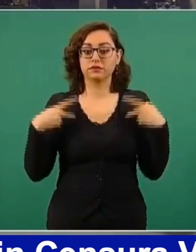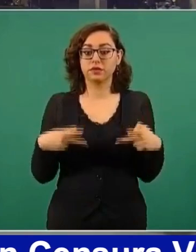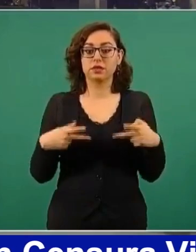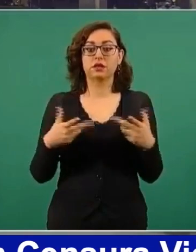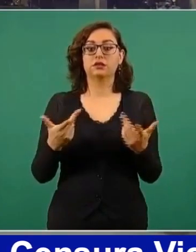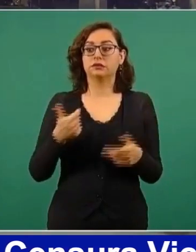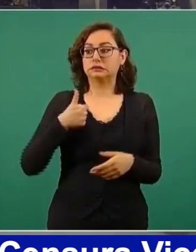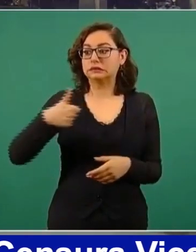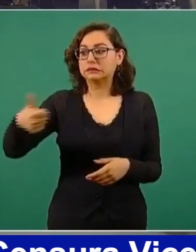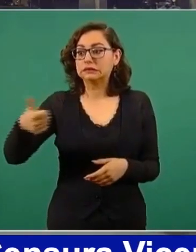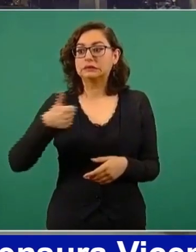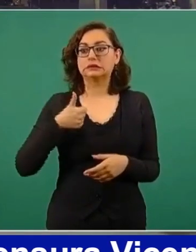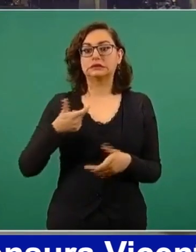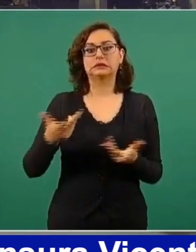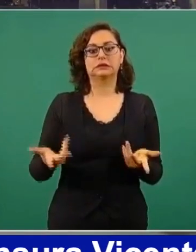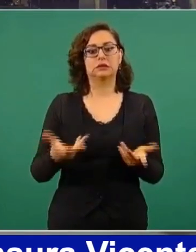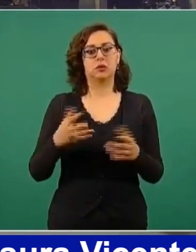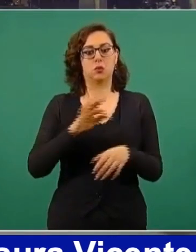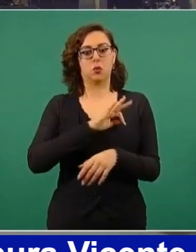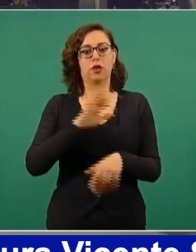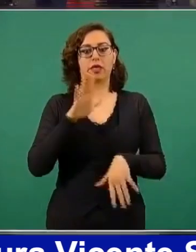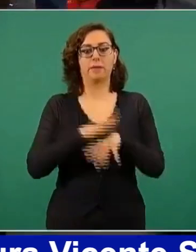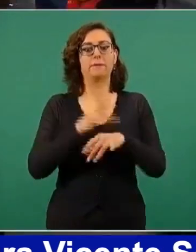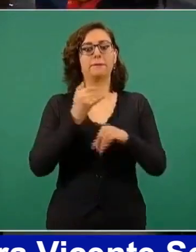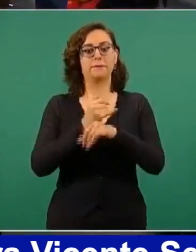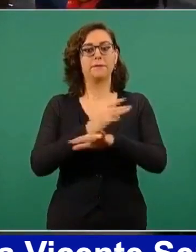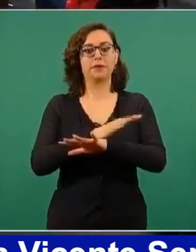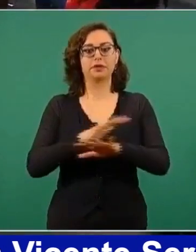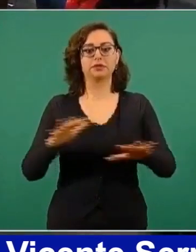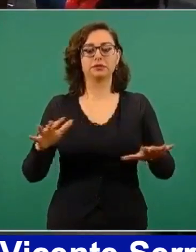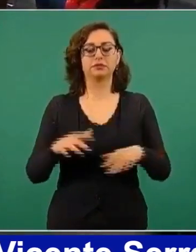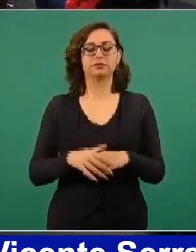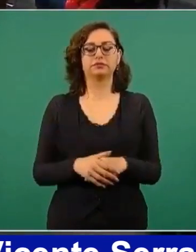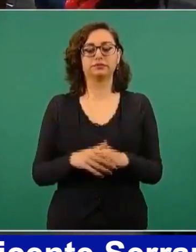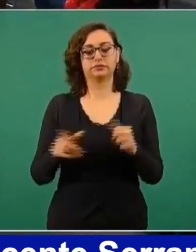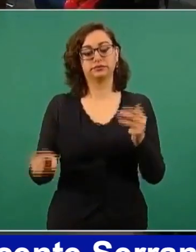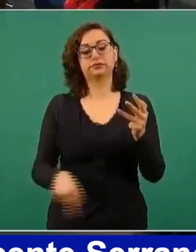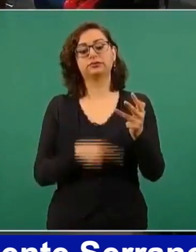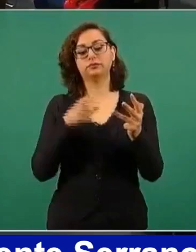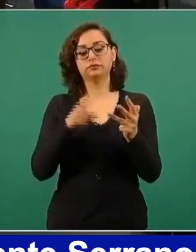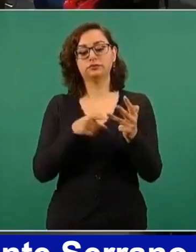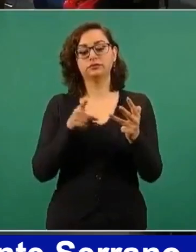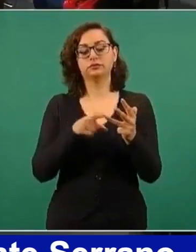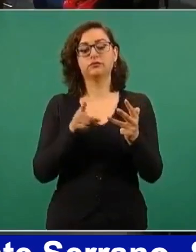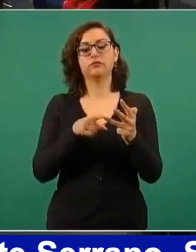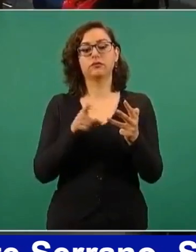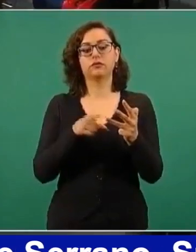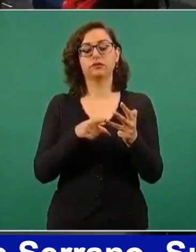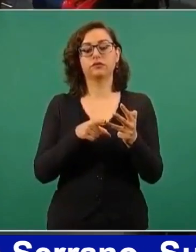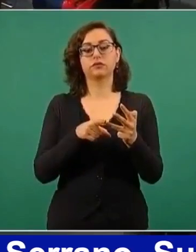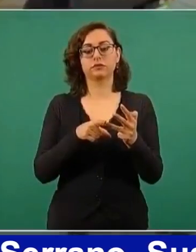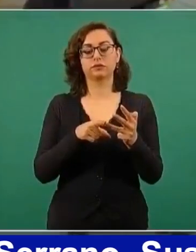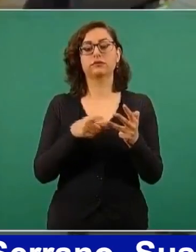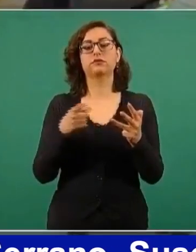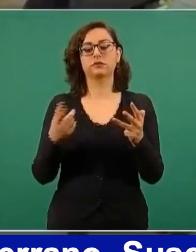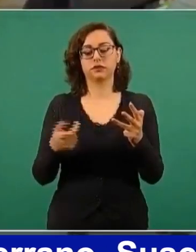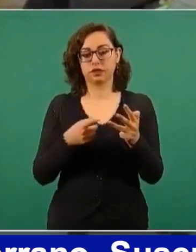O sea, un poco si nos pueden ampliar esa información, básicamente. Y la última, relacionada con esto,